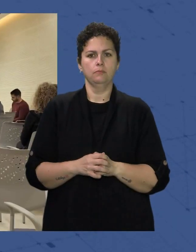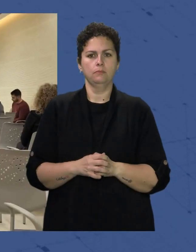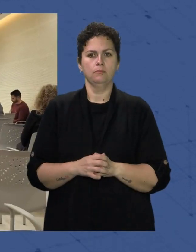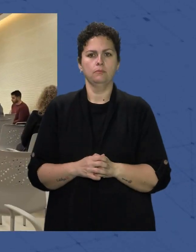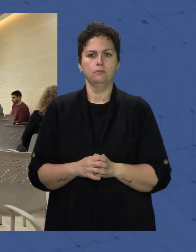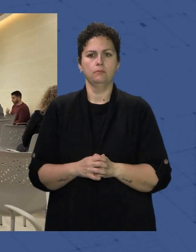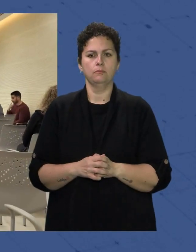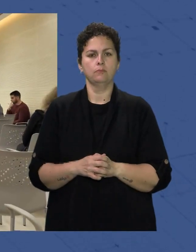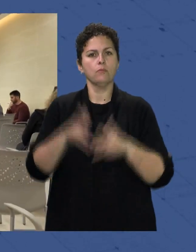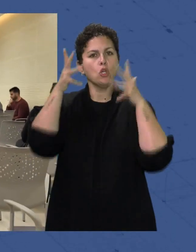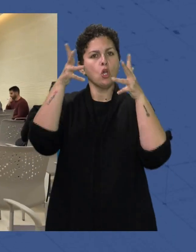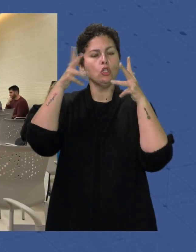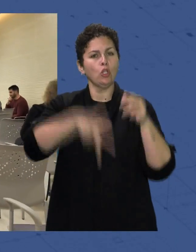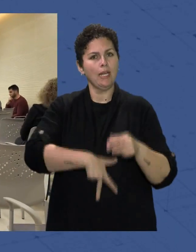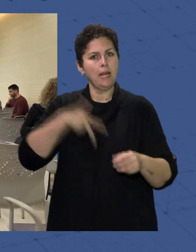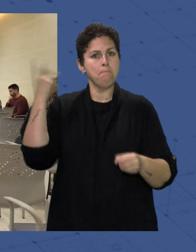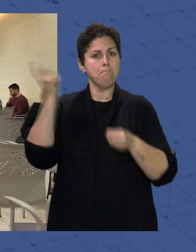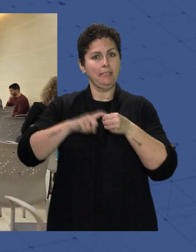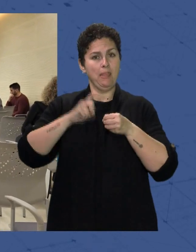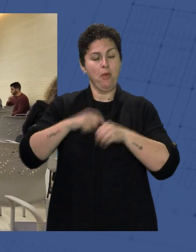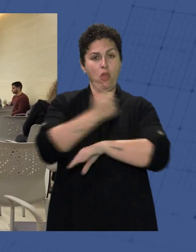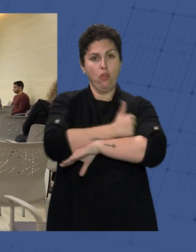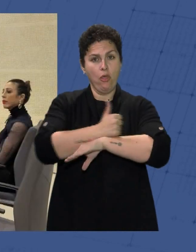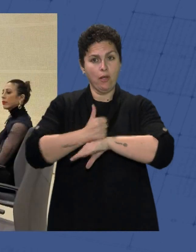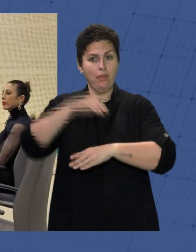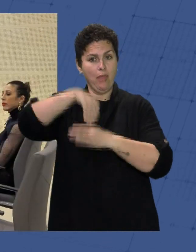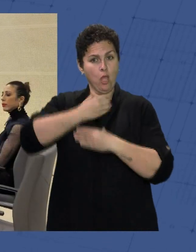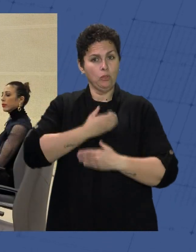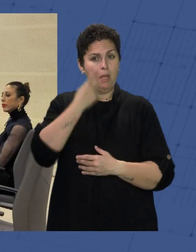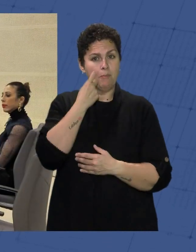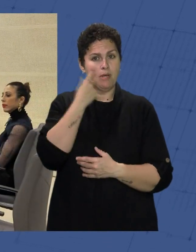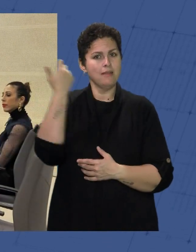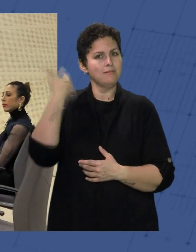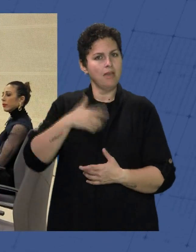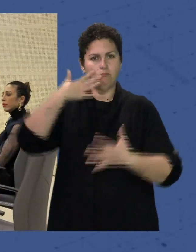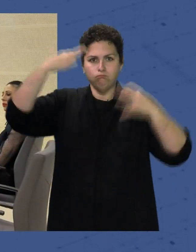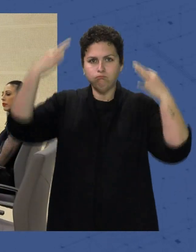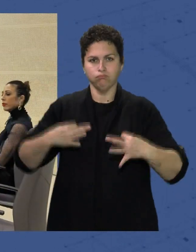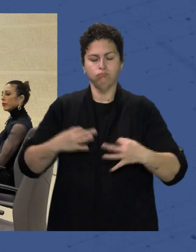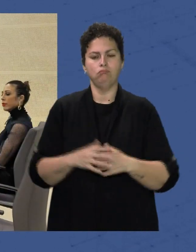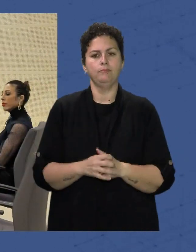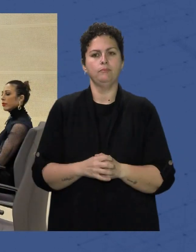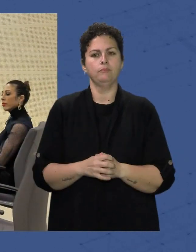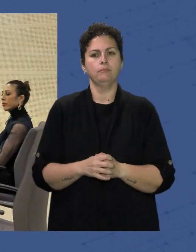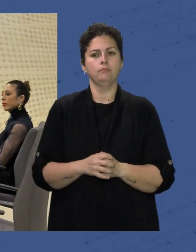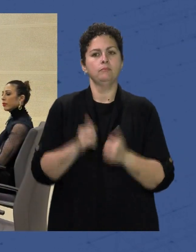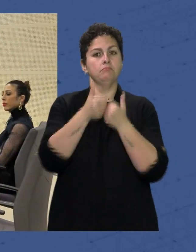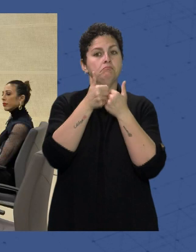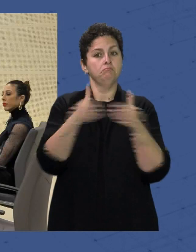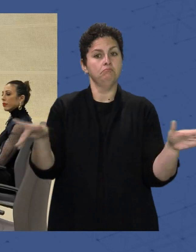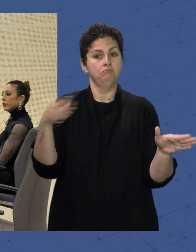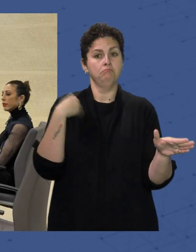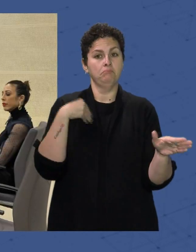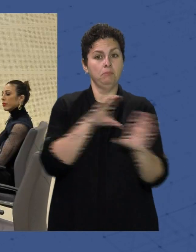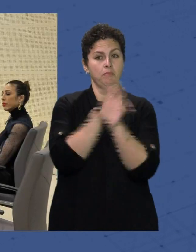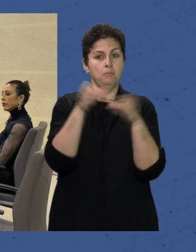El consejo General De participación Ciudadana Del Ayuntamiento De Almería Ya es una realidad Se ha constituido Este órgano En